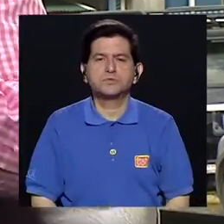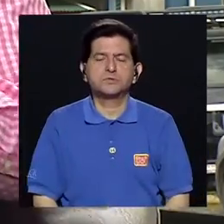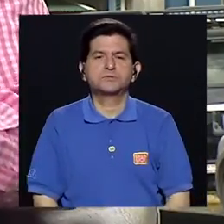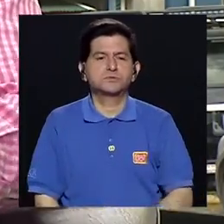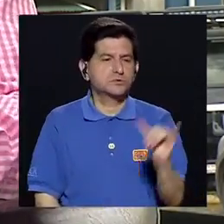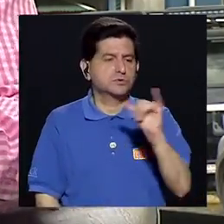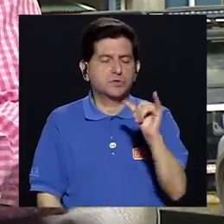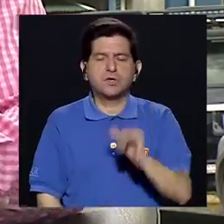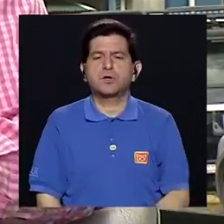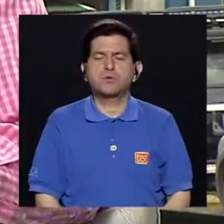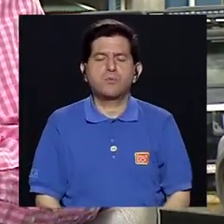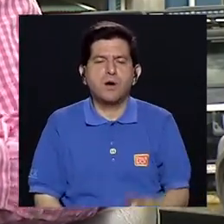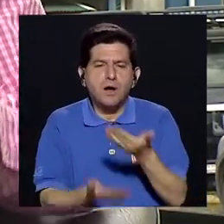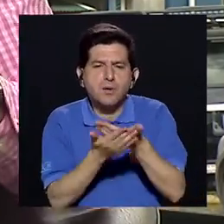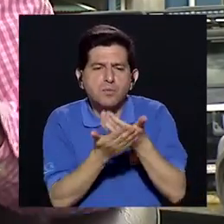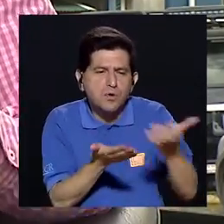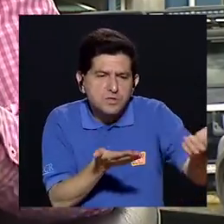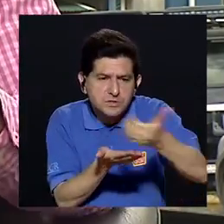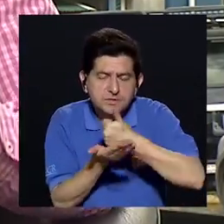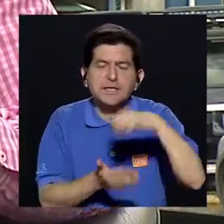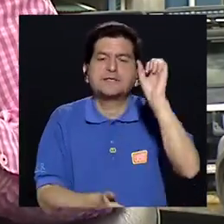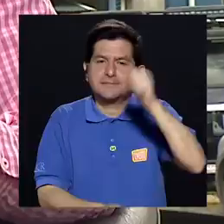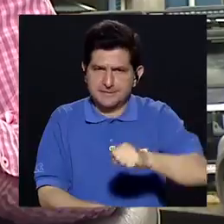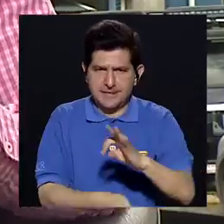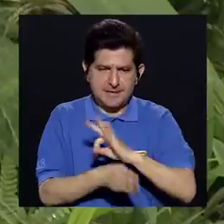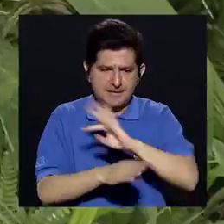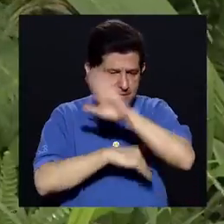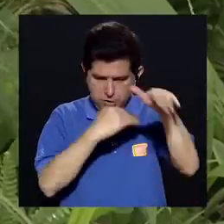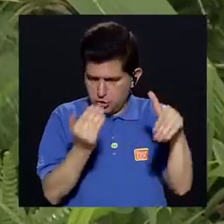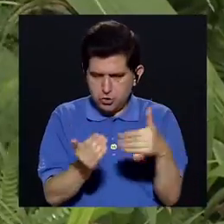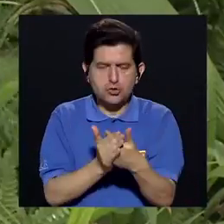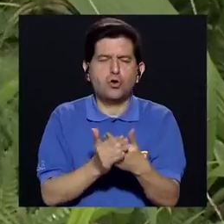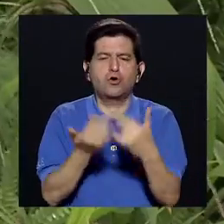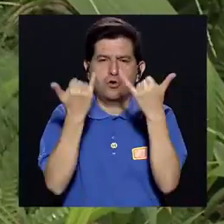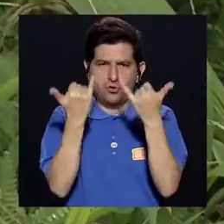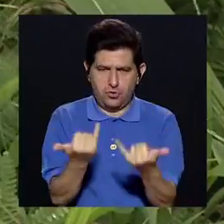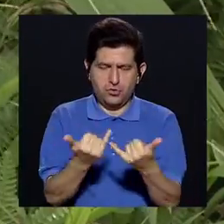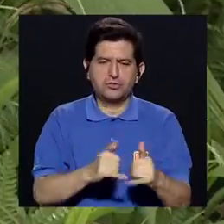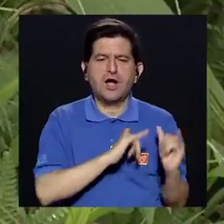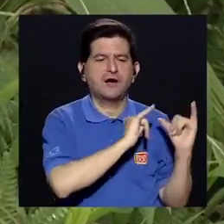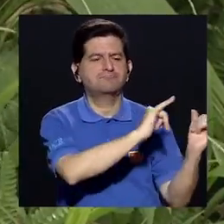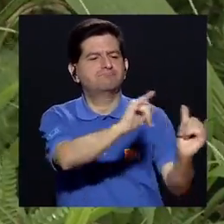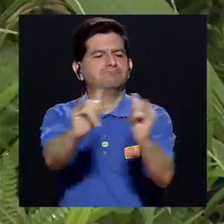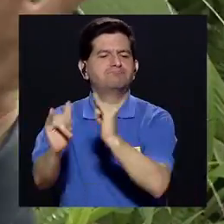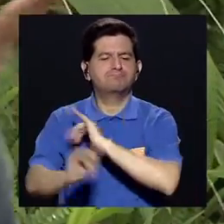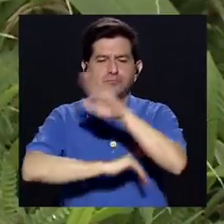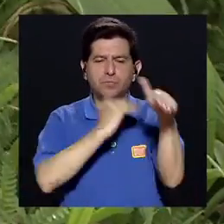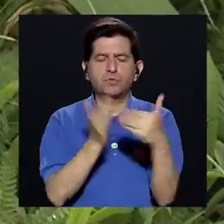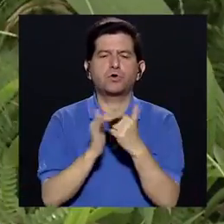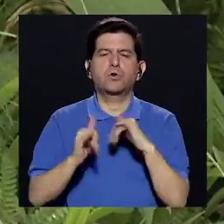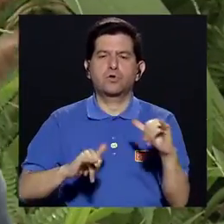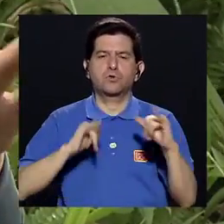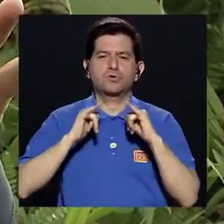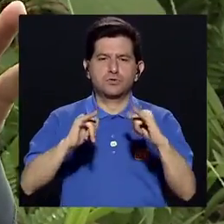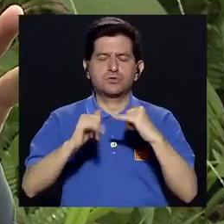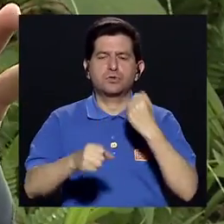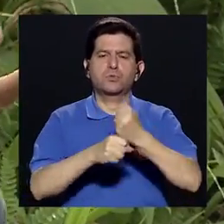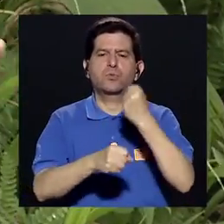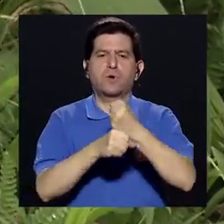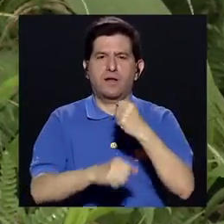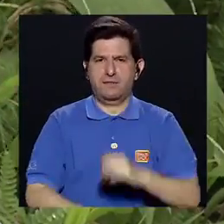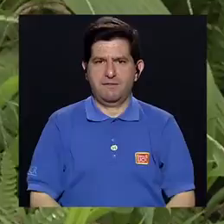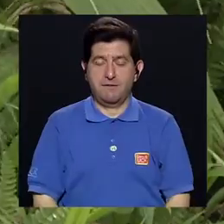La misma recolección De la muestra Todo Tratamiento Todo está homogenizado Para que todo el mundo Haga lo mismo